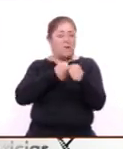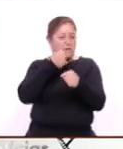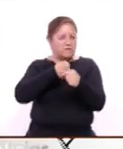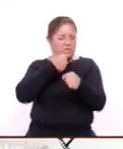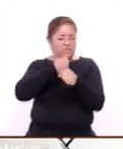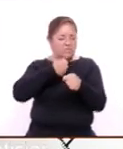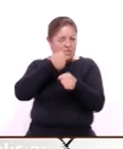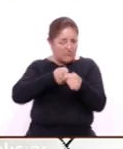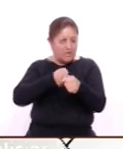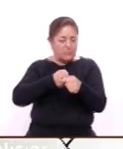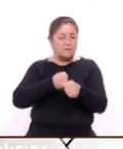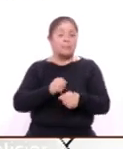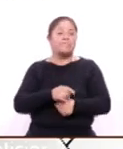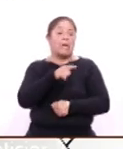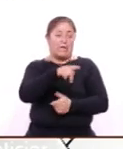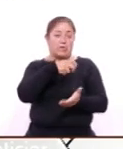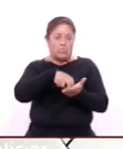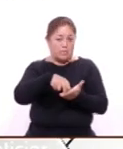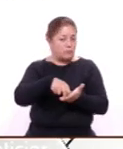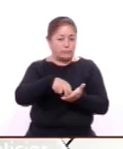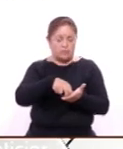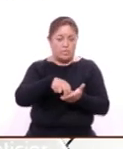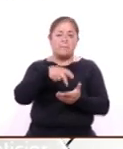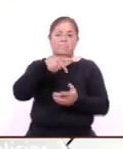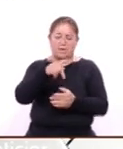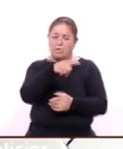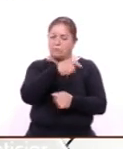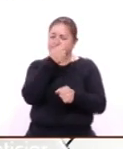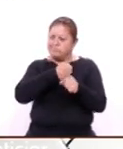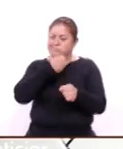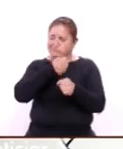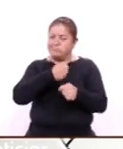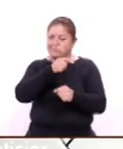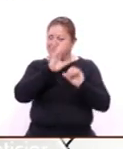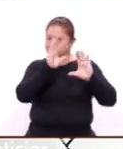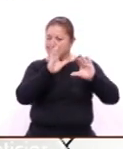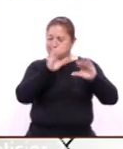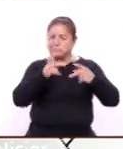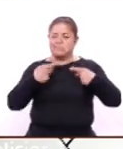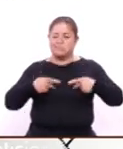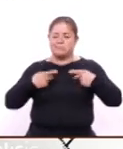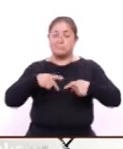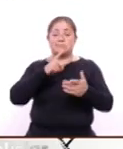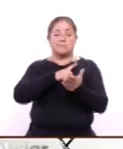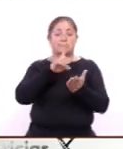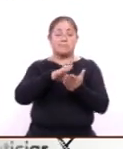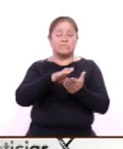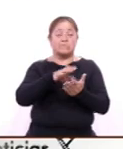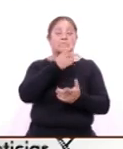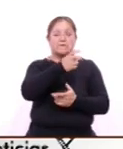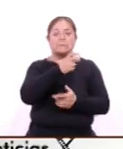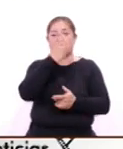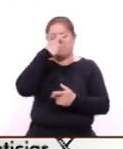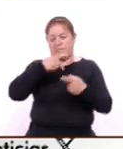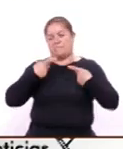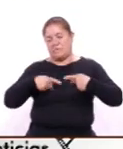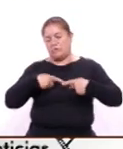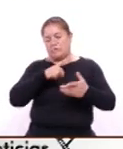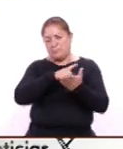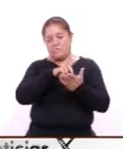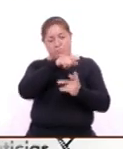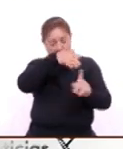OXXO o no se compra ahí pero es justo para capacitar a las personas con discapacidad ese sí es para las personas con discapacidad